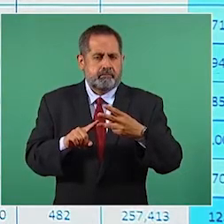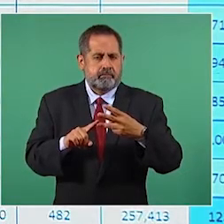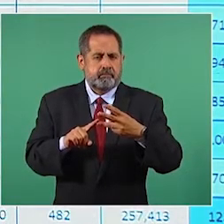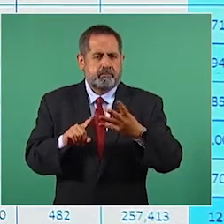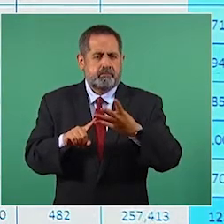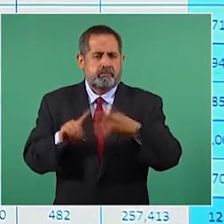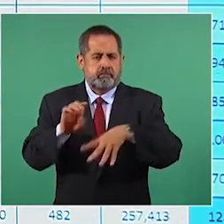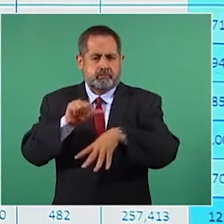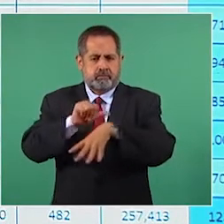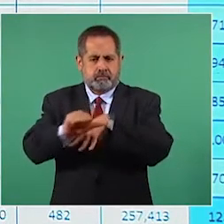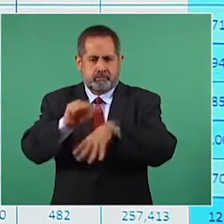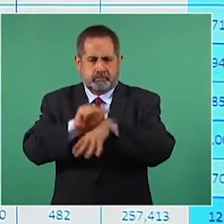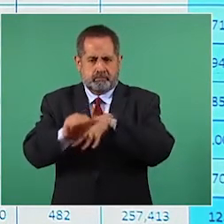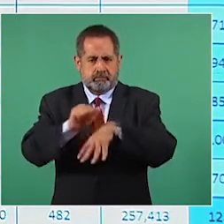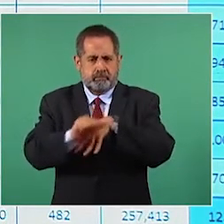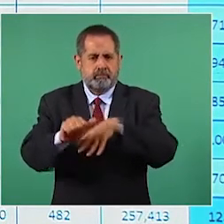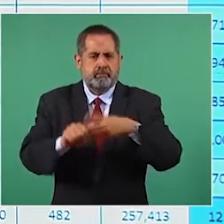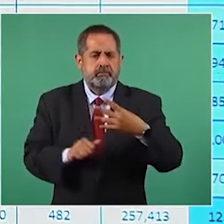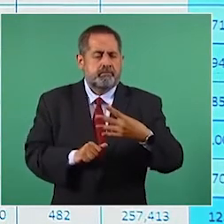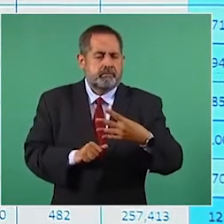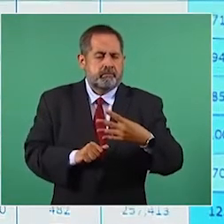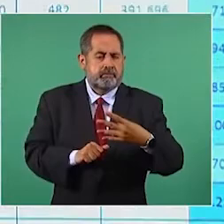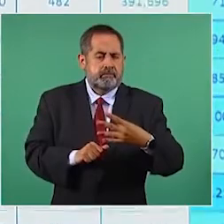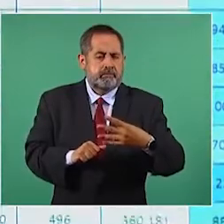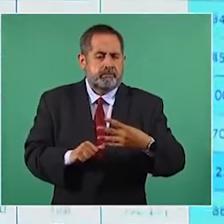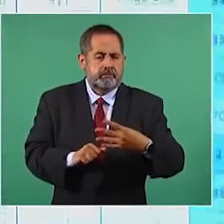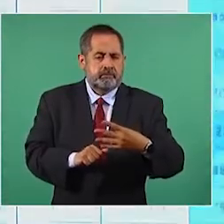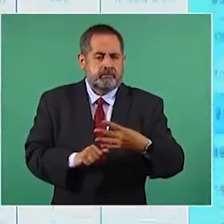Cuarto, Argentina.